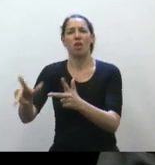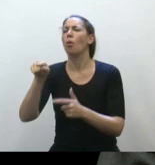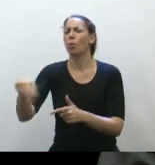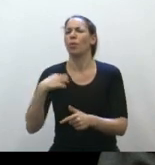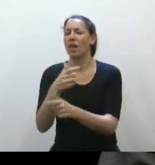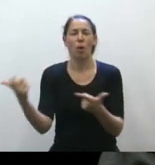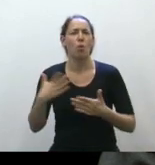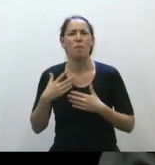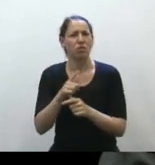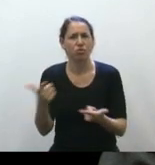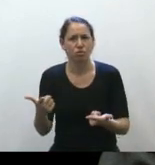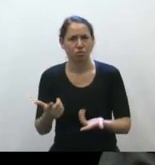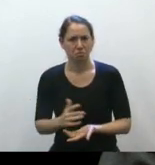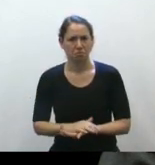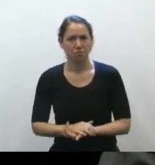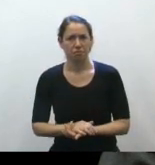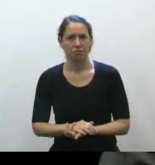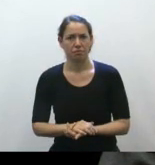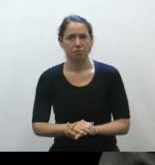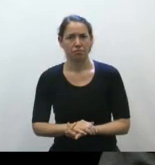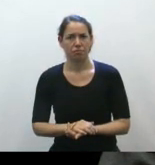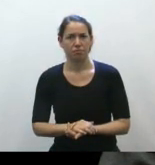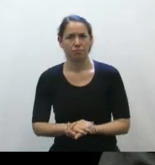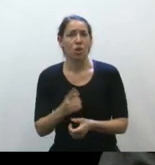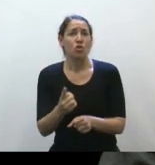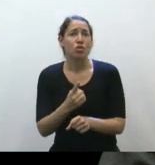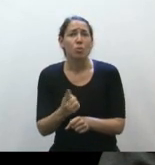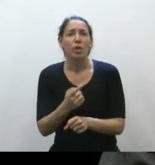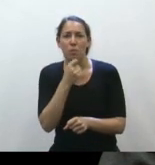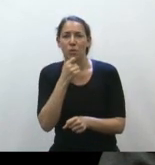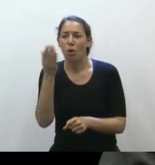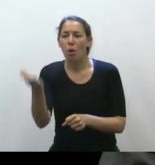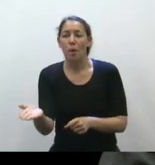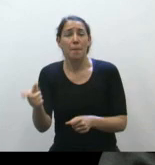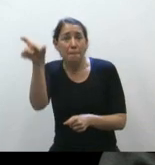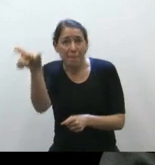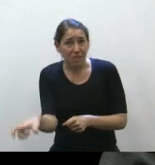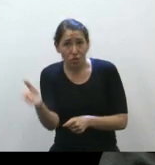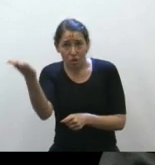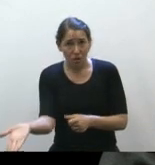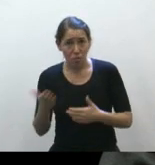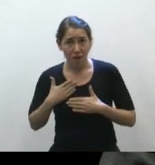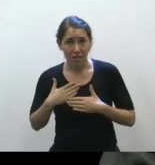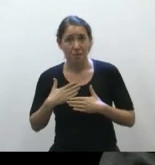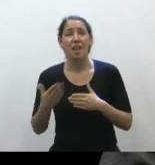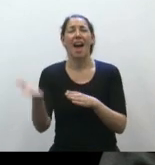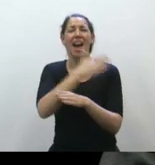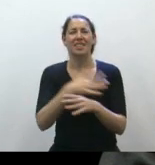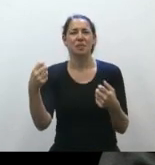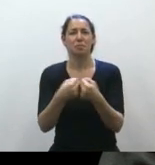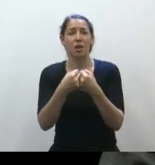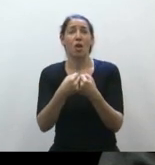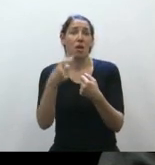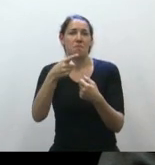No se le puede decir a alguien que es persona humana, según nuestro pacto fundamental de